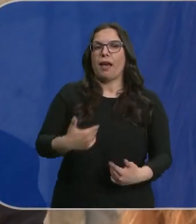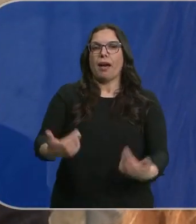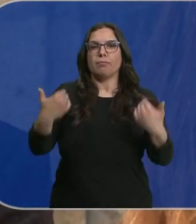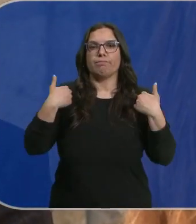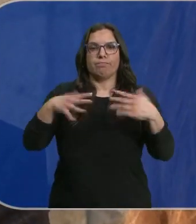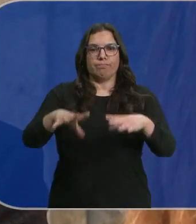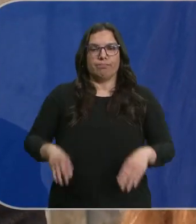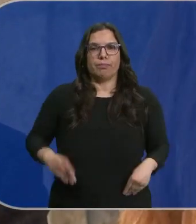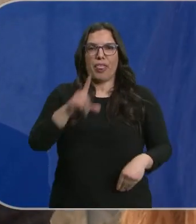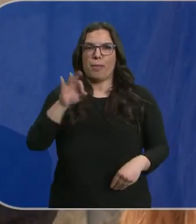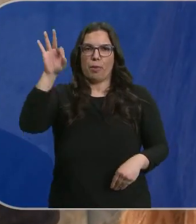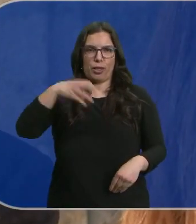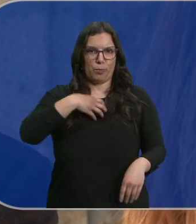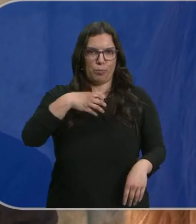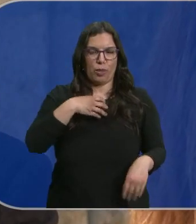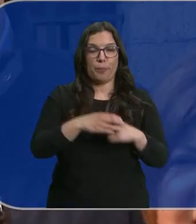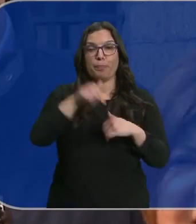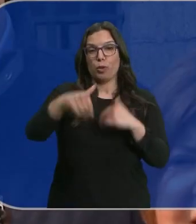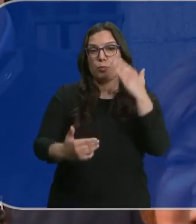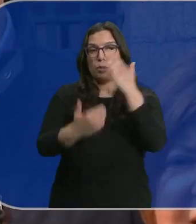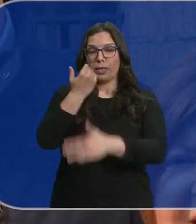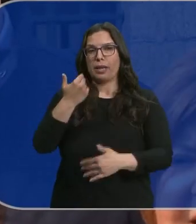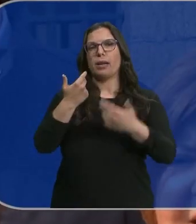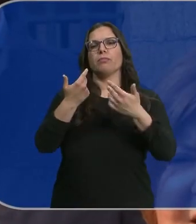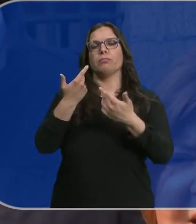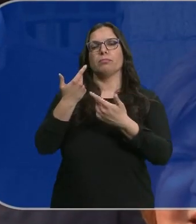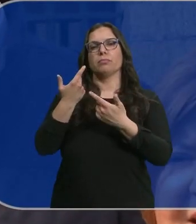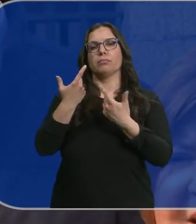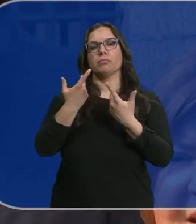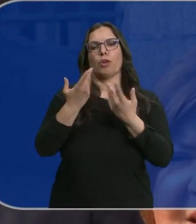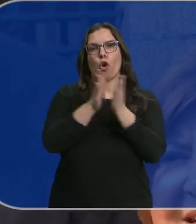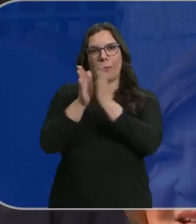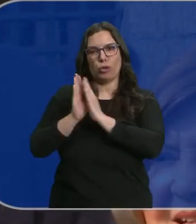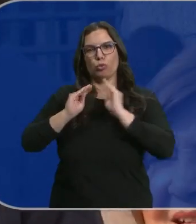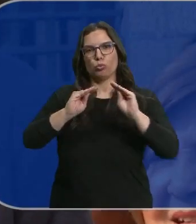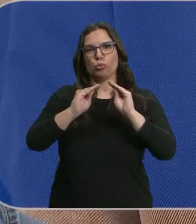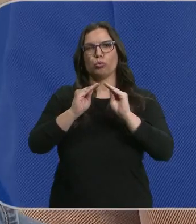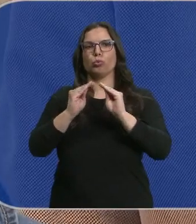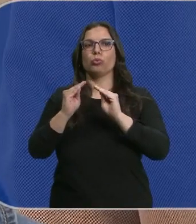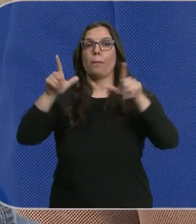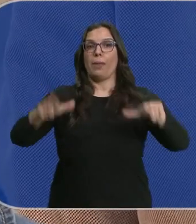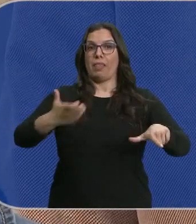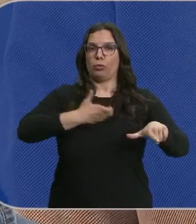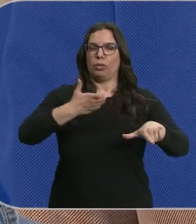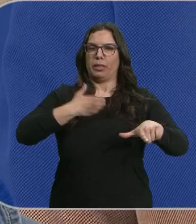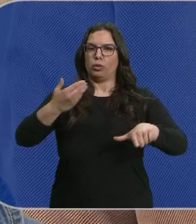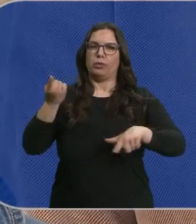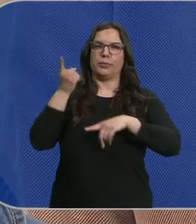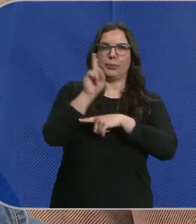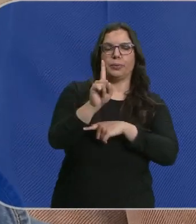% su responsabilidad política. Esta mañana ha comparecido, respaldado por varios compañeros, en la plaza del ayuntamiento.